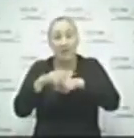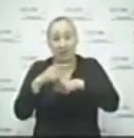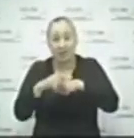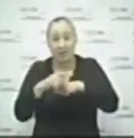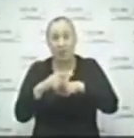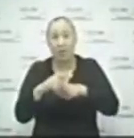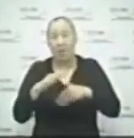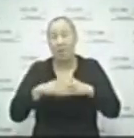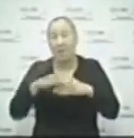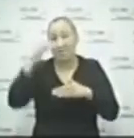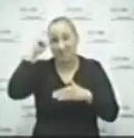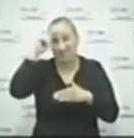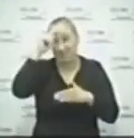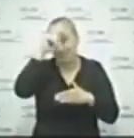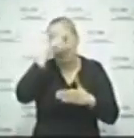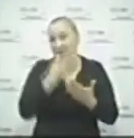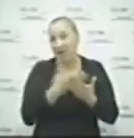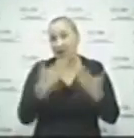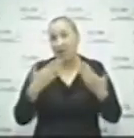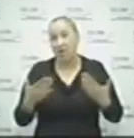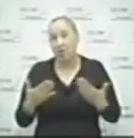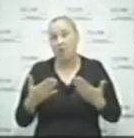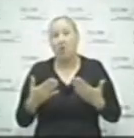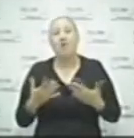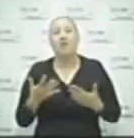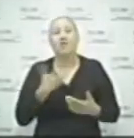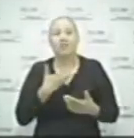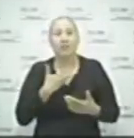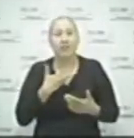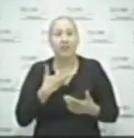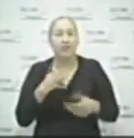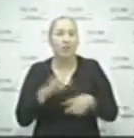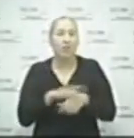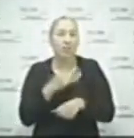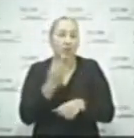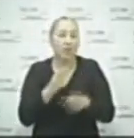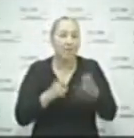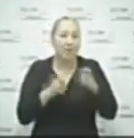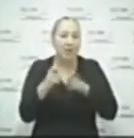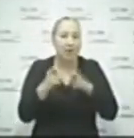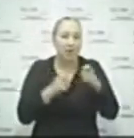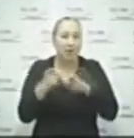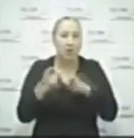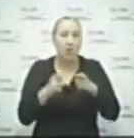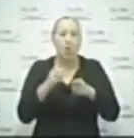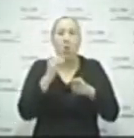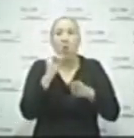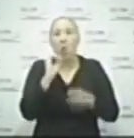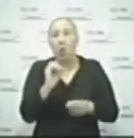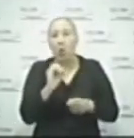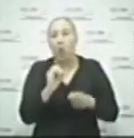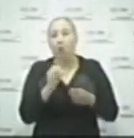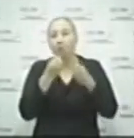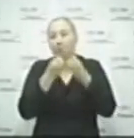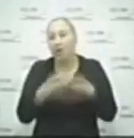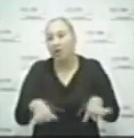fase más difícil de enfrentar, en el punto de quiebre para controlarla o caer en el colapso.